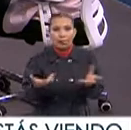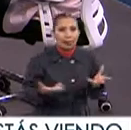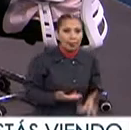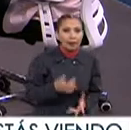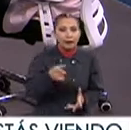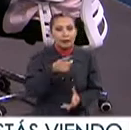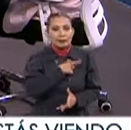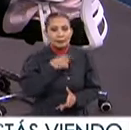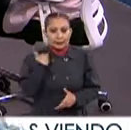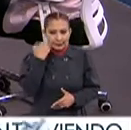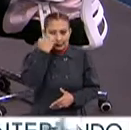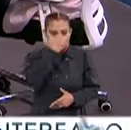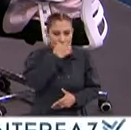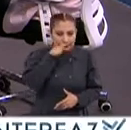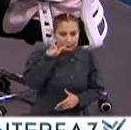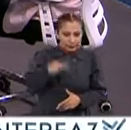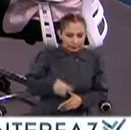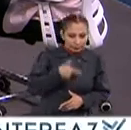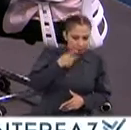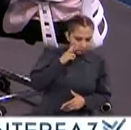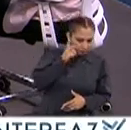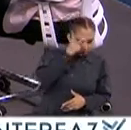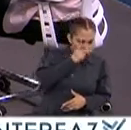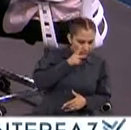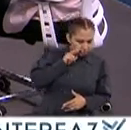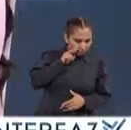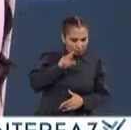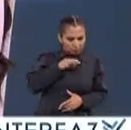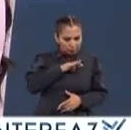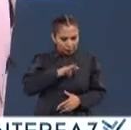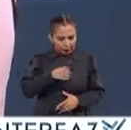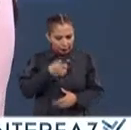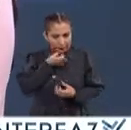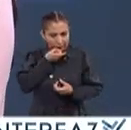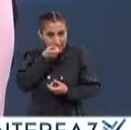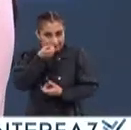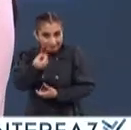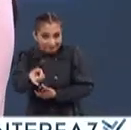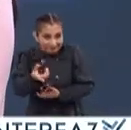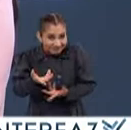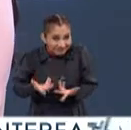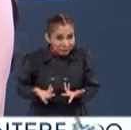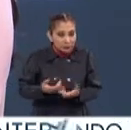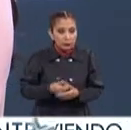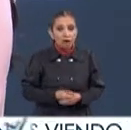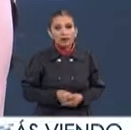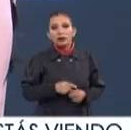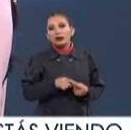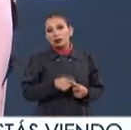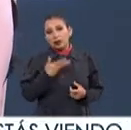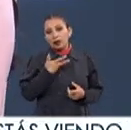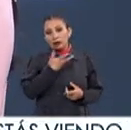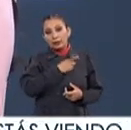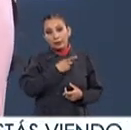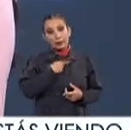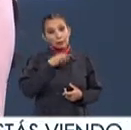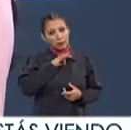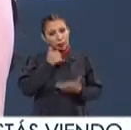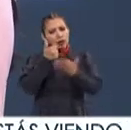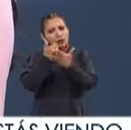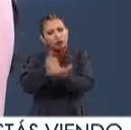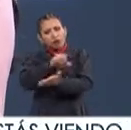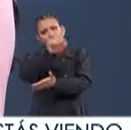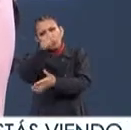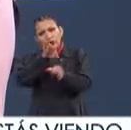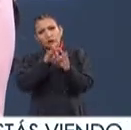tenían que valorar la capacidad que en ese momento tenían para implementar esas habilidades Y que tenían y podían ayudar